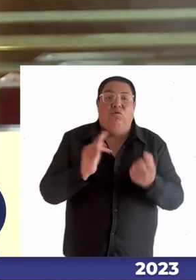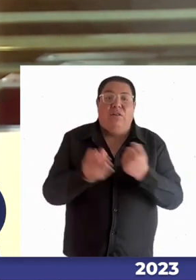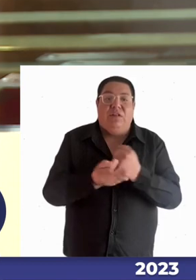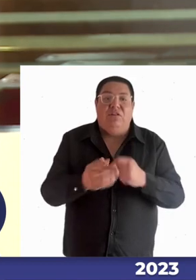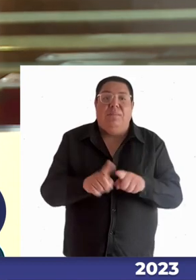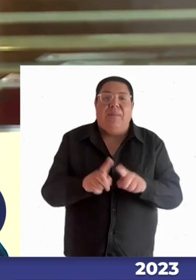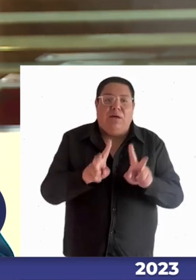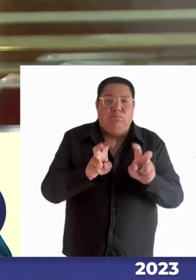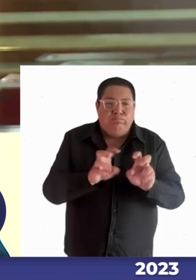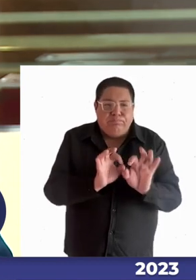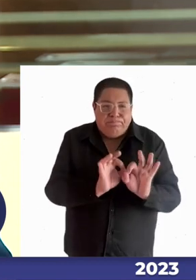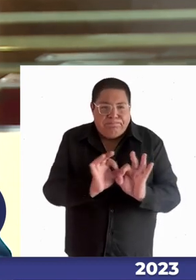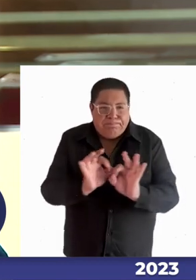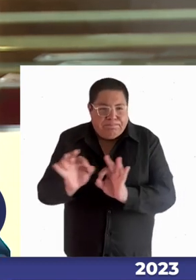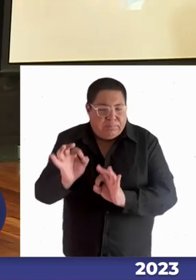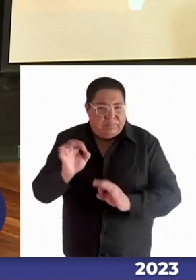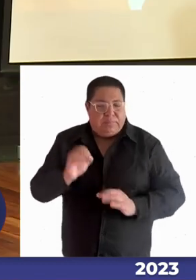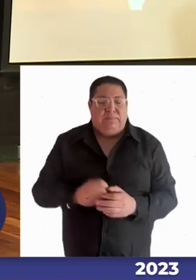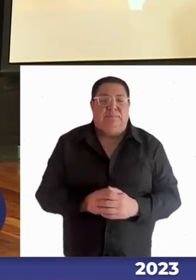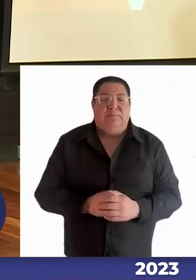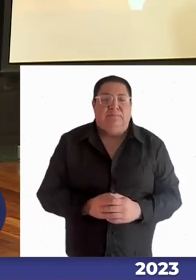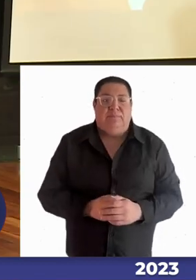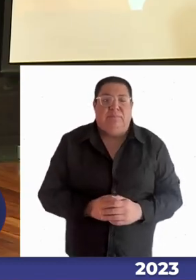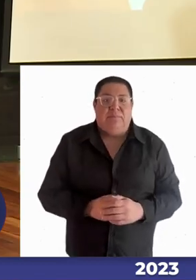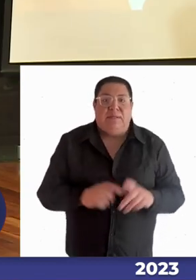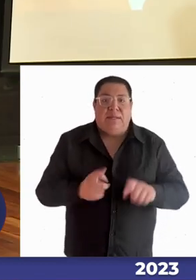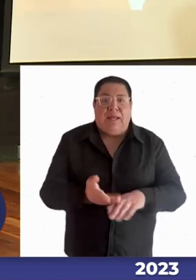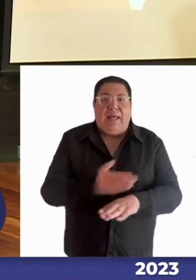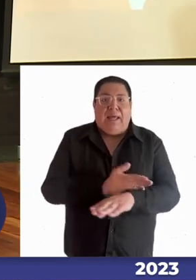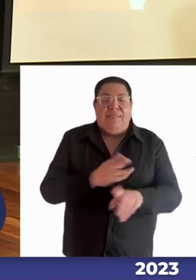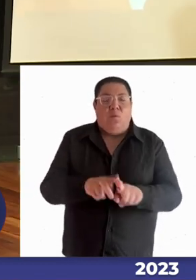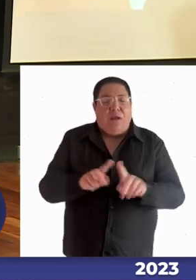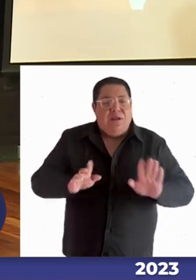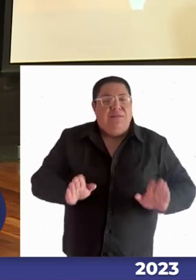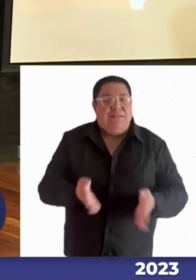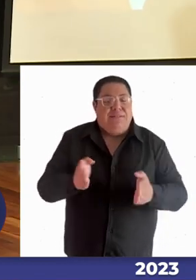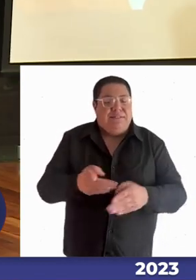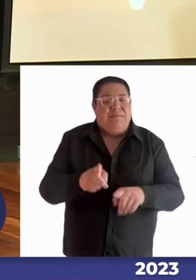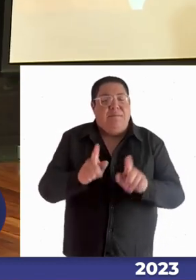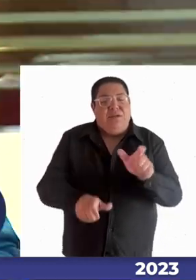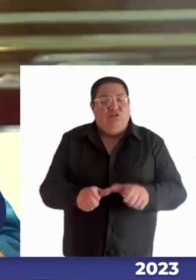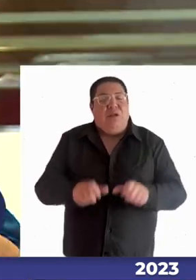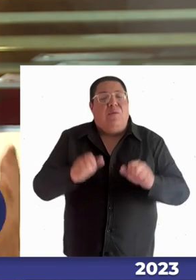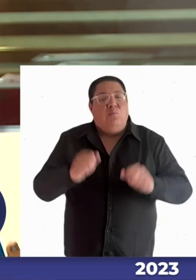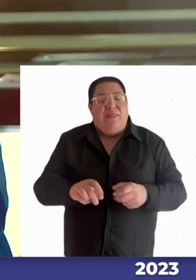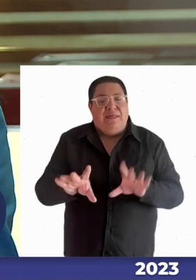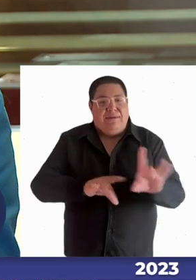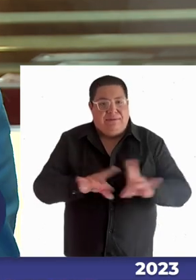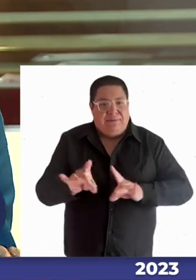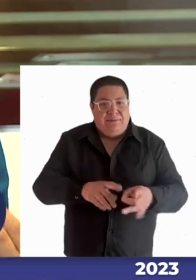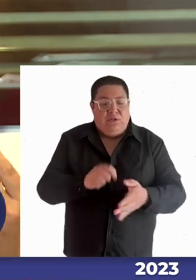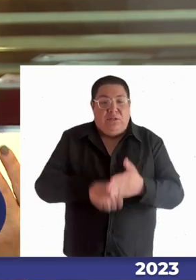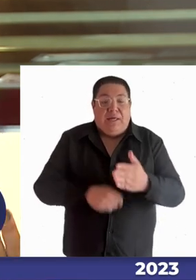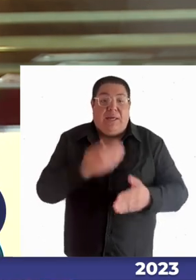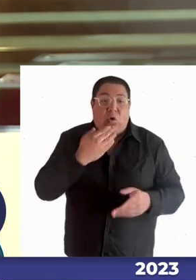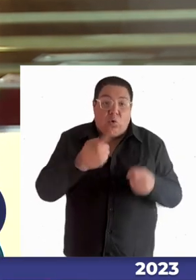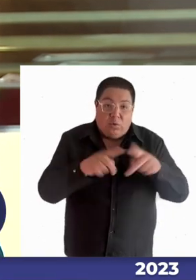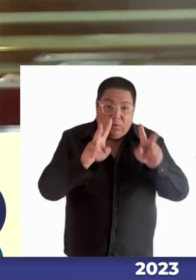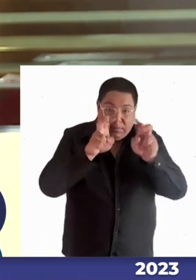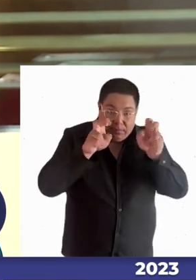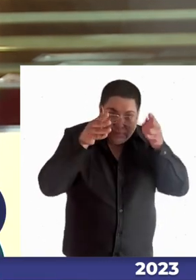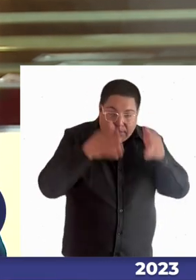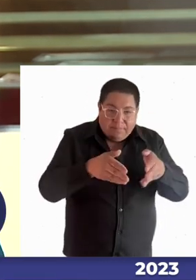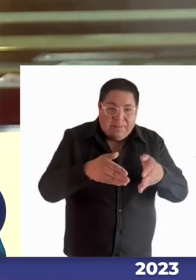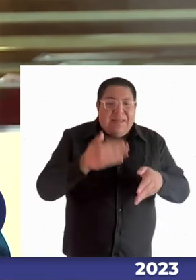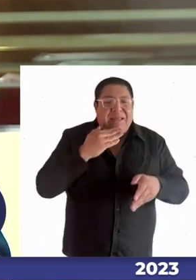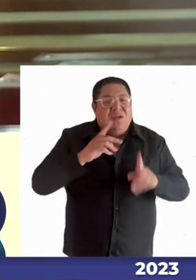específicos por lo tanto va a haber un incentivo mucho mayor a que la gente sea contratada pero también por el otro lado necesitamos